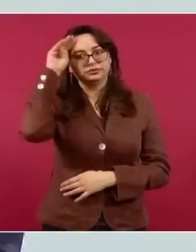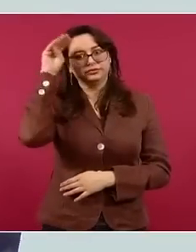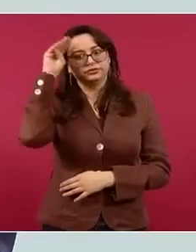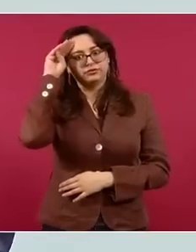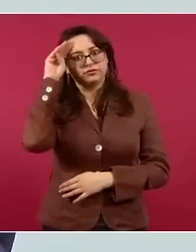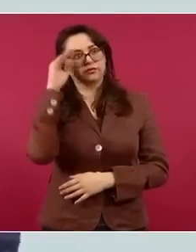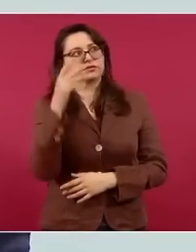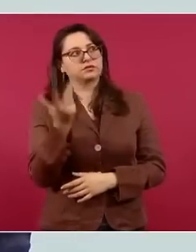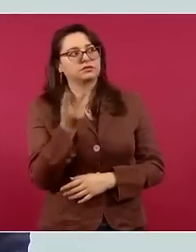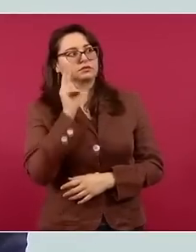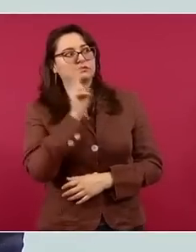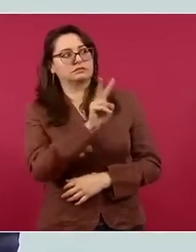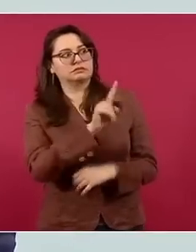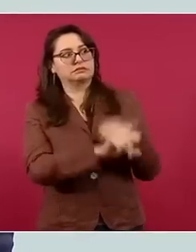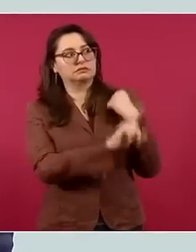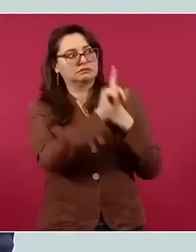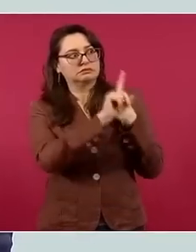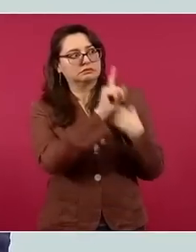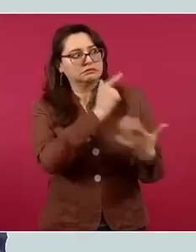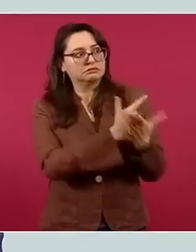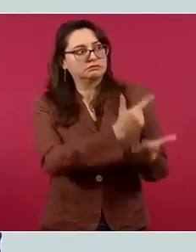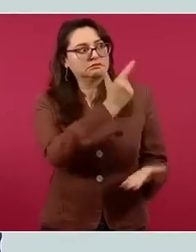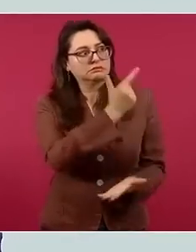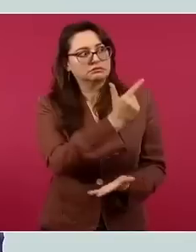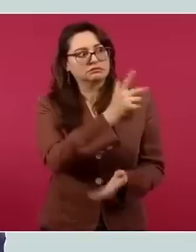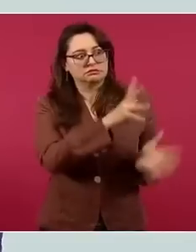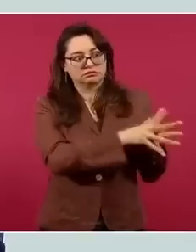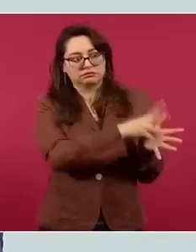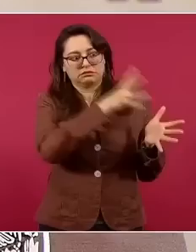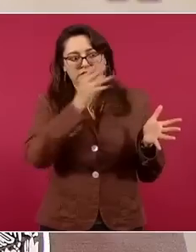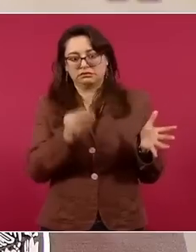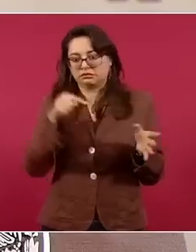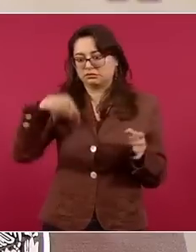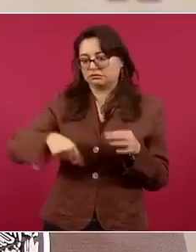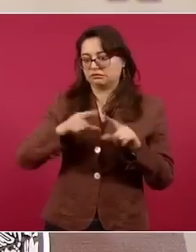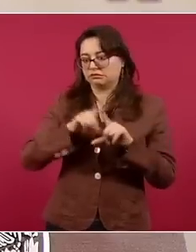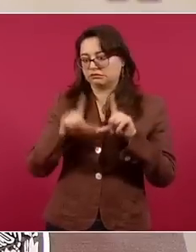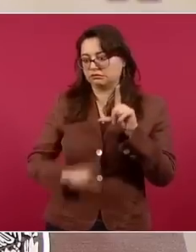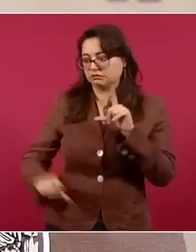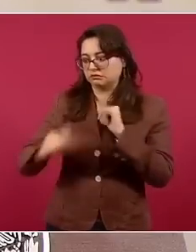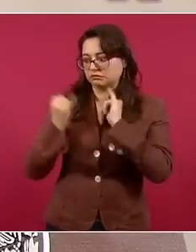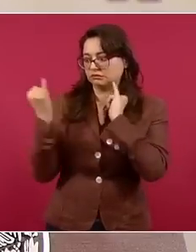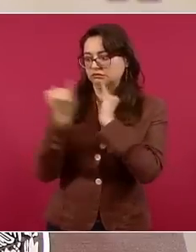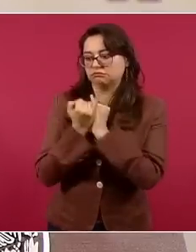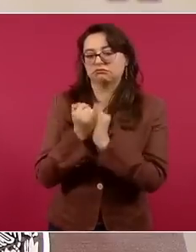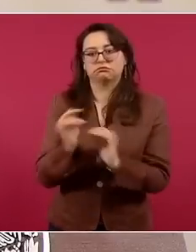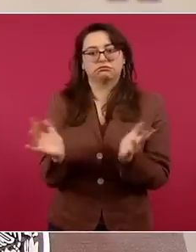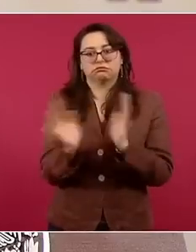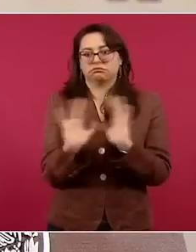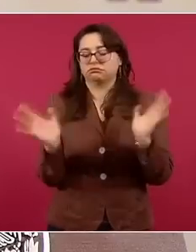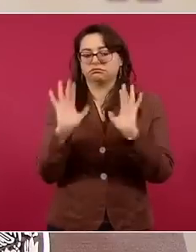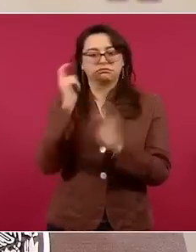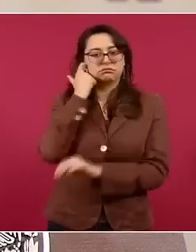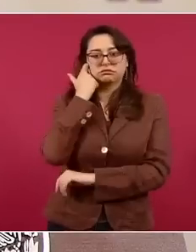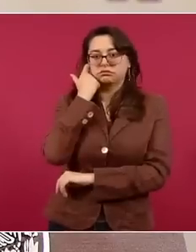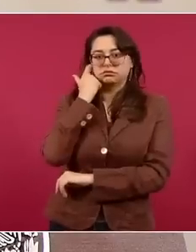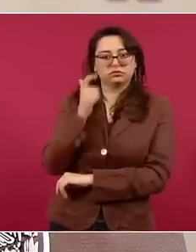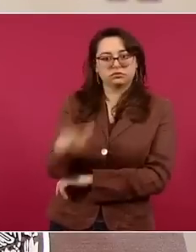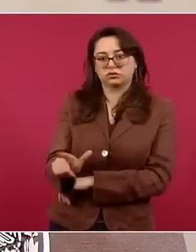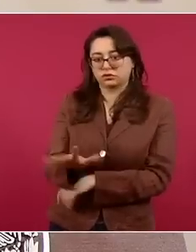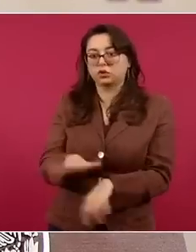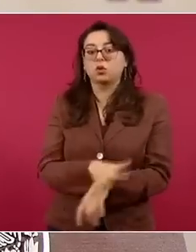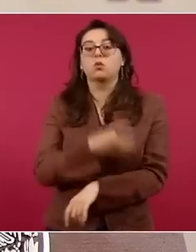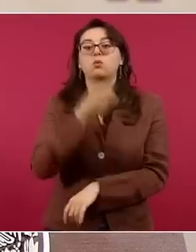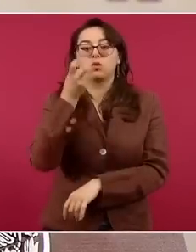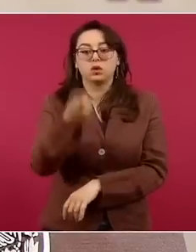muy intensa en la prevención, por eso estamos haciendo prevención y lo que comentaré enseguida sobre la campaña de